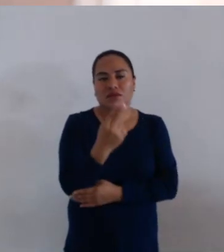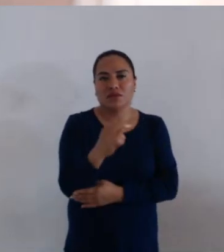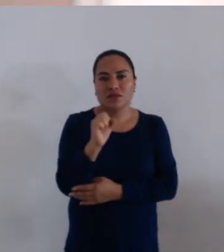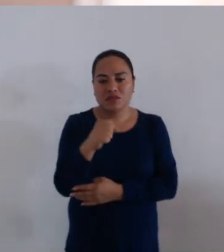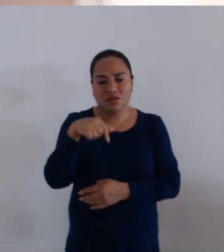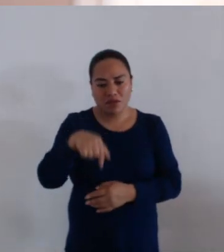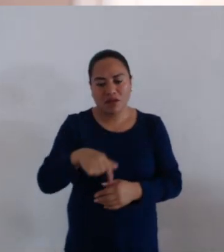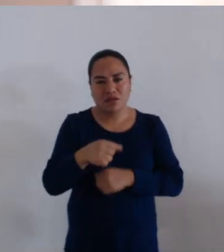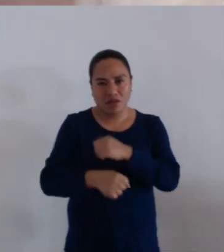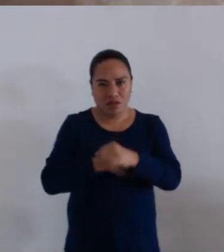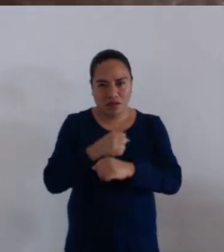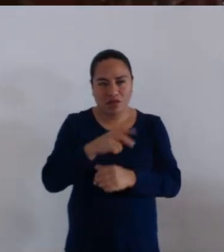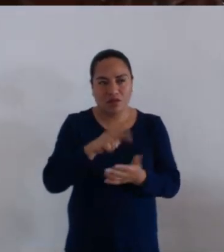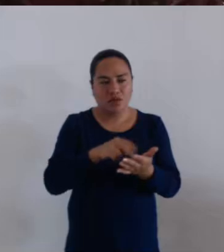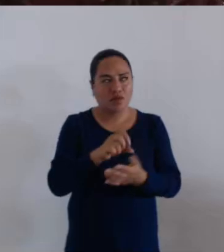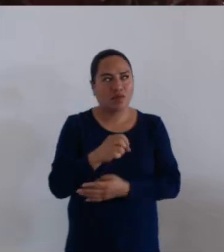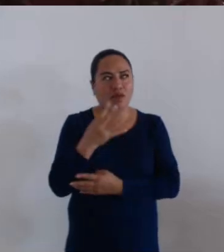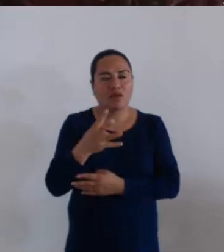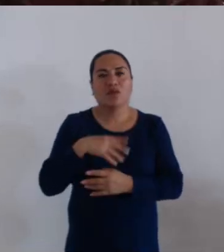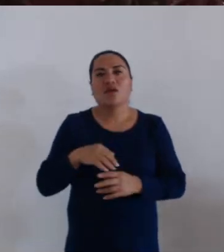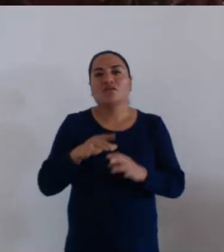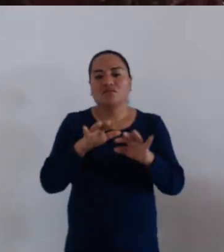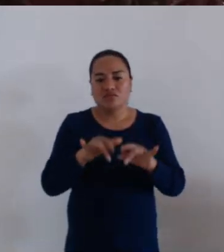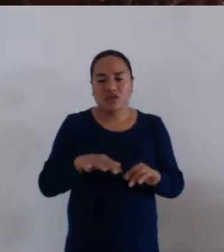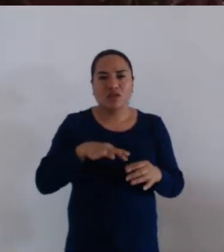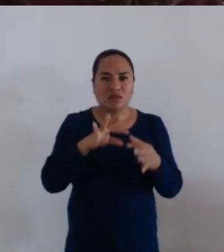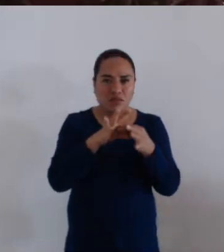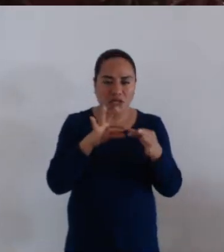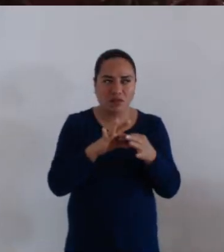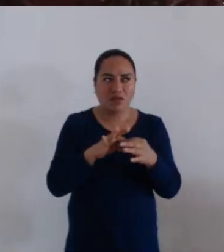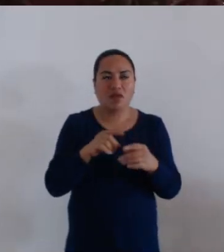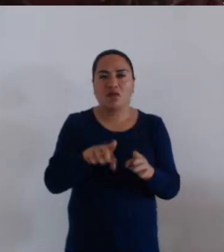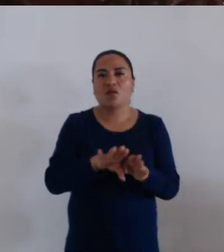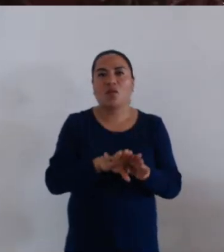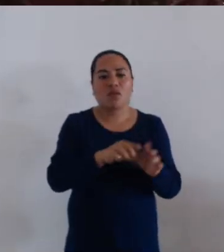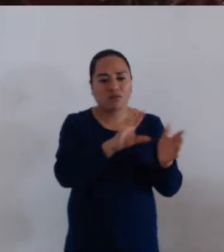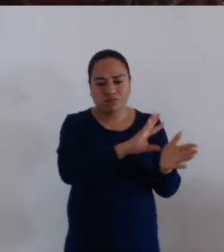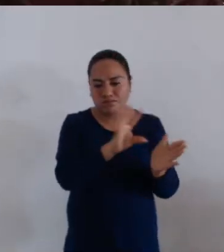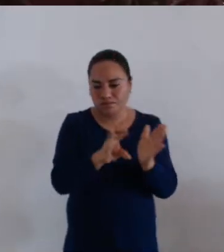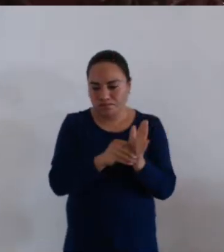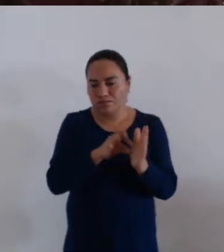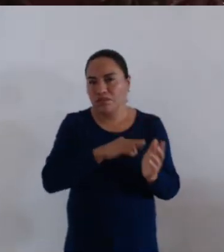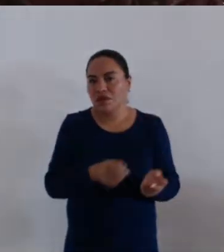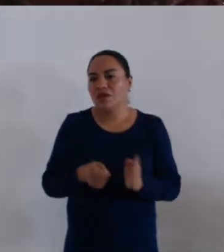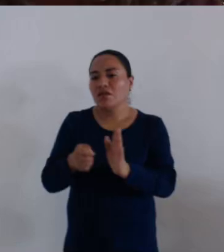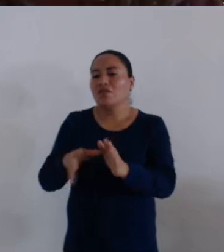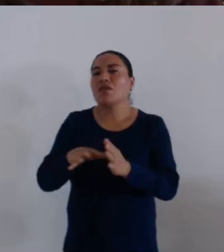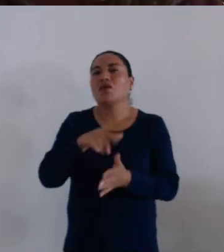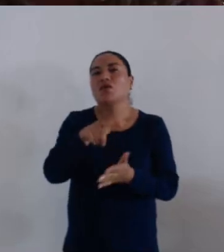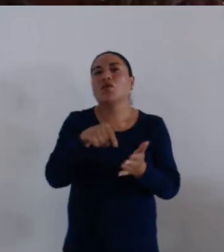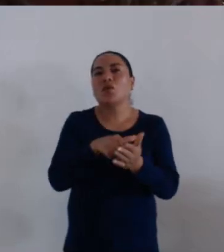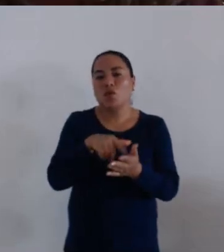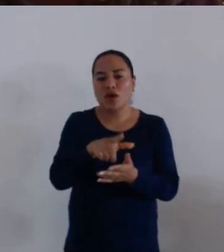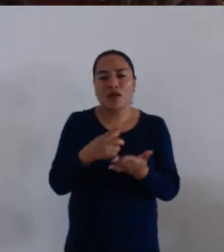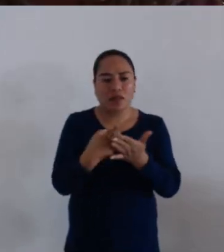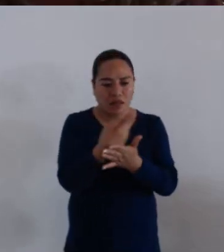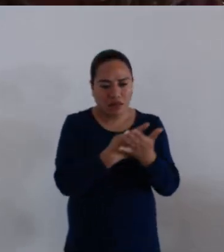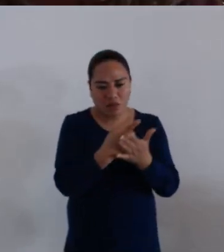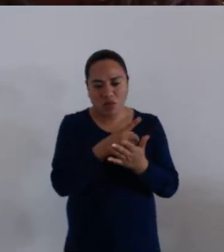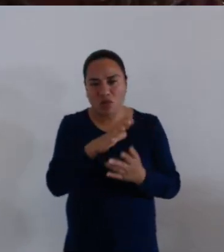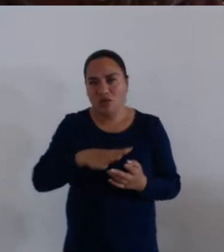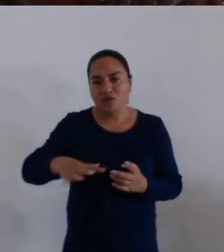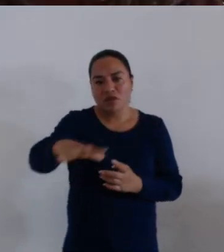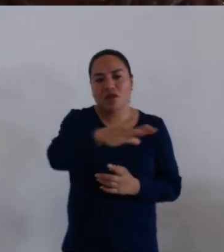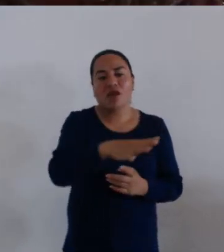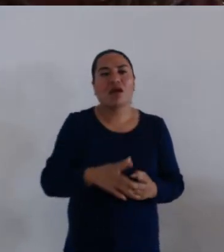actual, mediante el cual se digitalizan los anexos gráficos del decreto que establece la zona de reserva ecológica y área natural